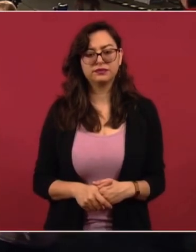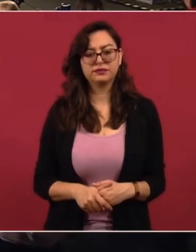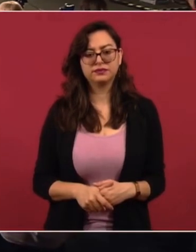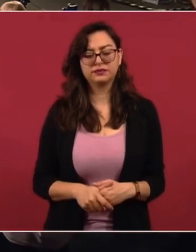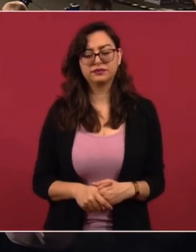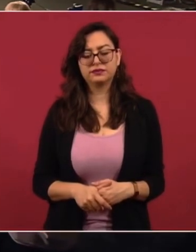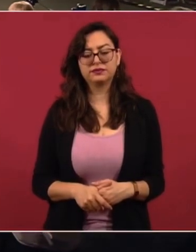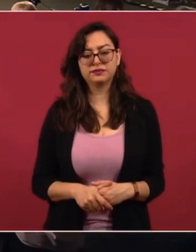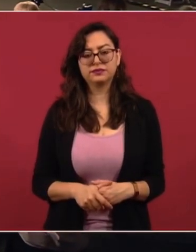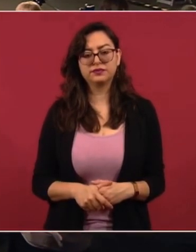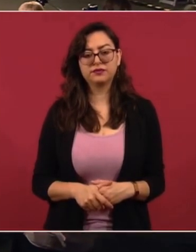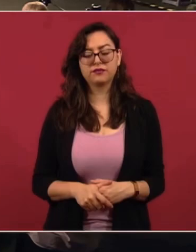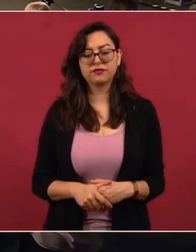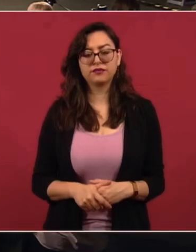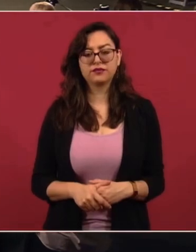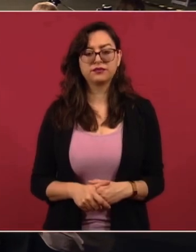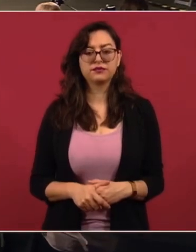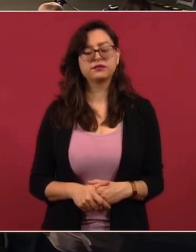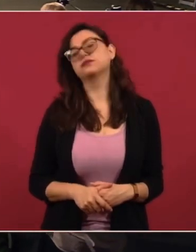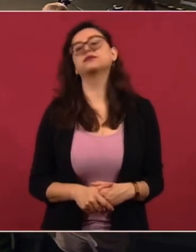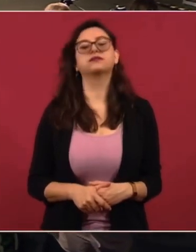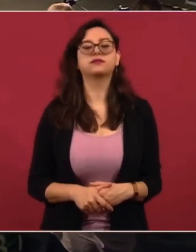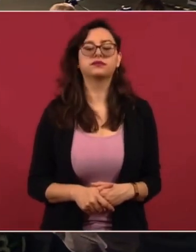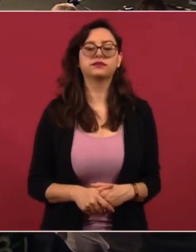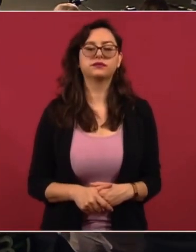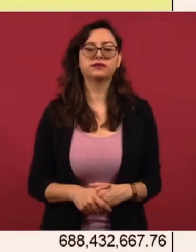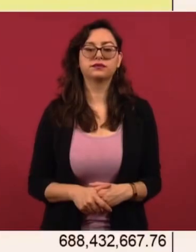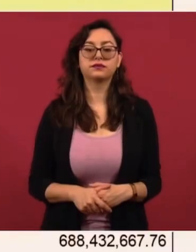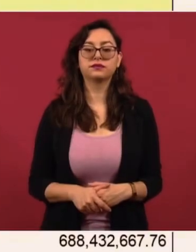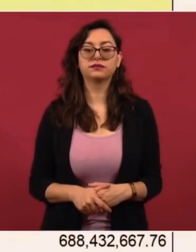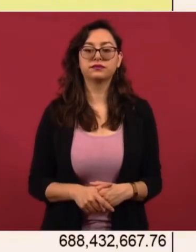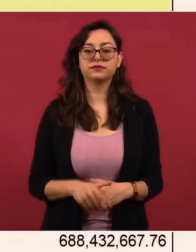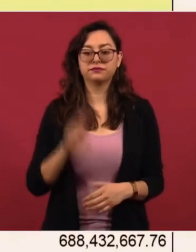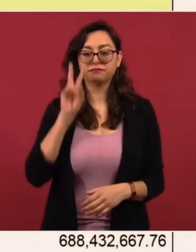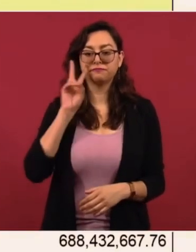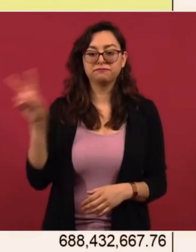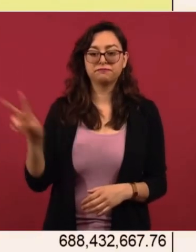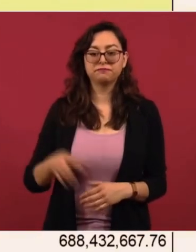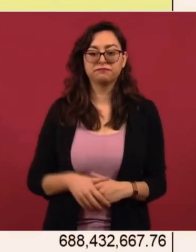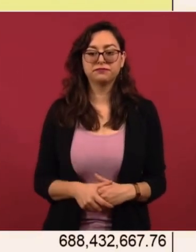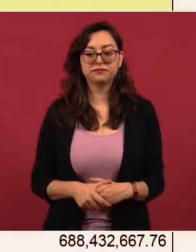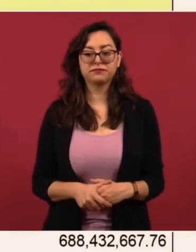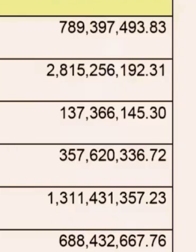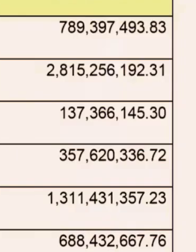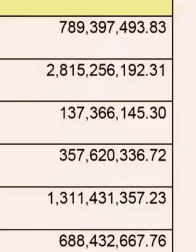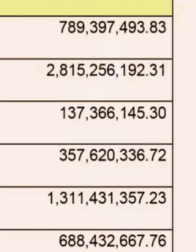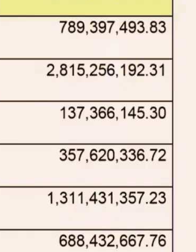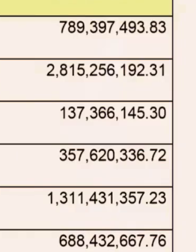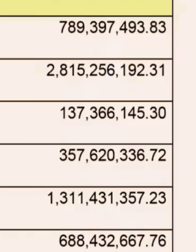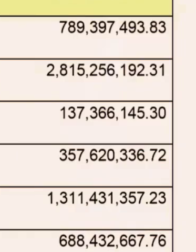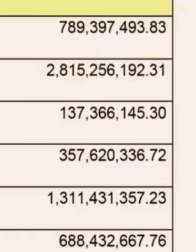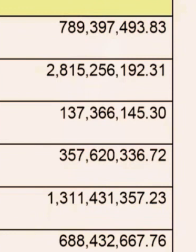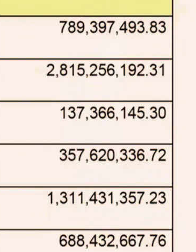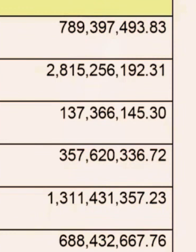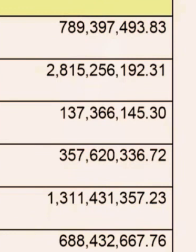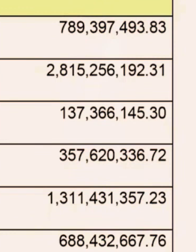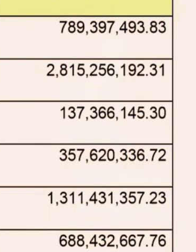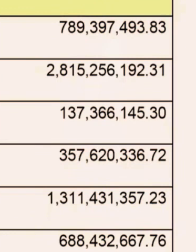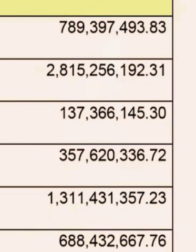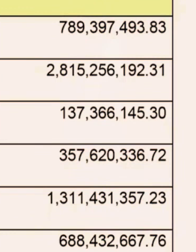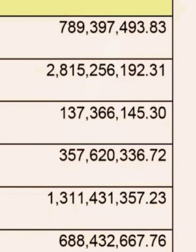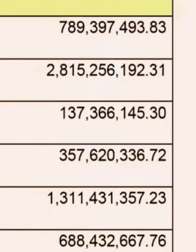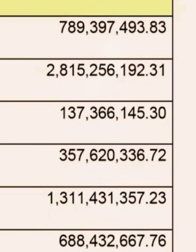esto es 20 mil 516,